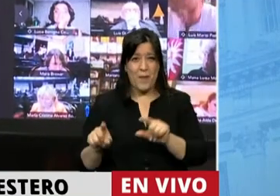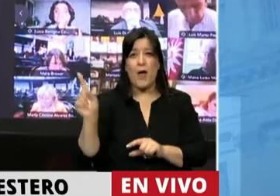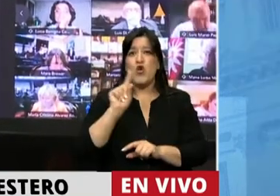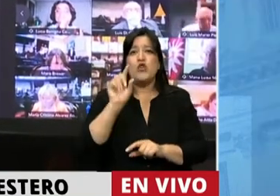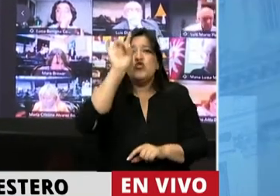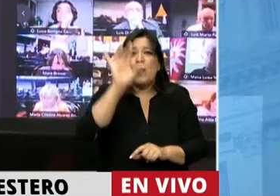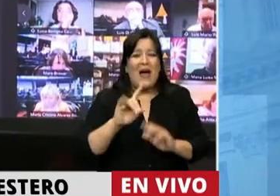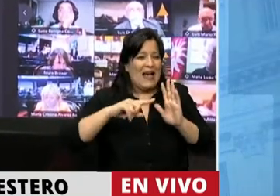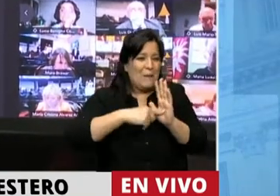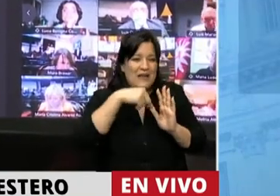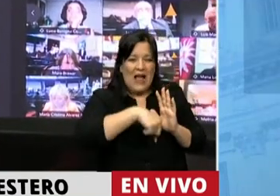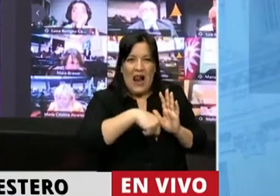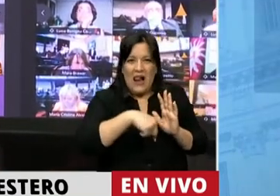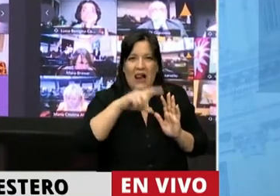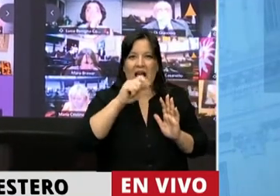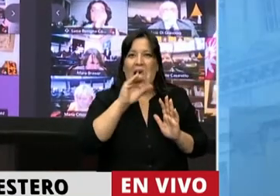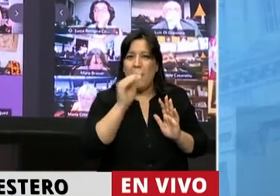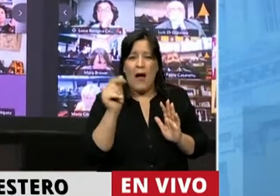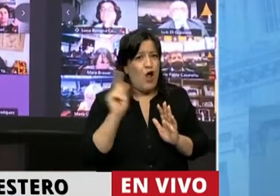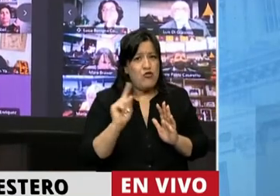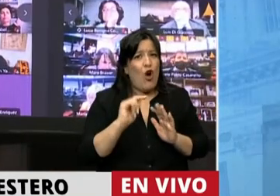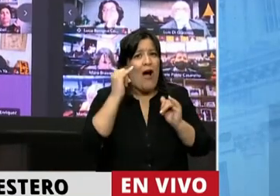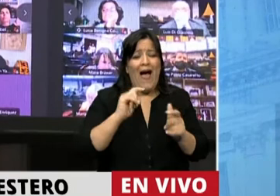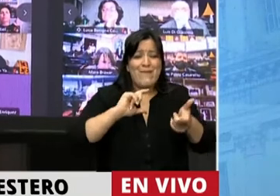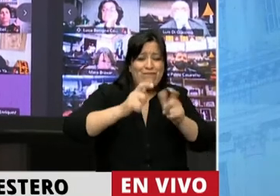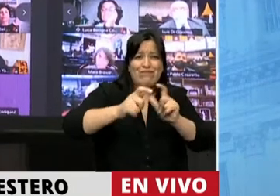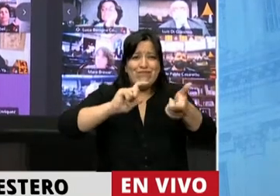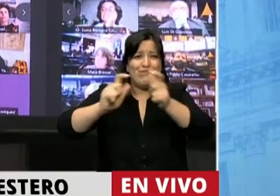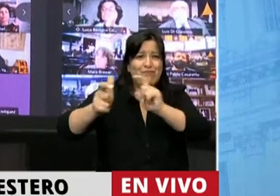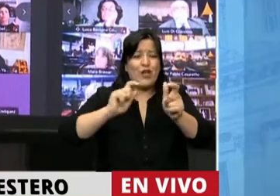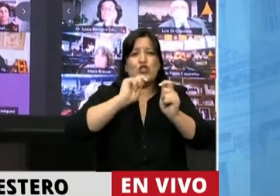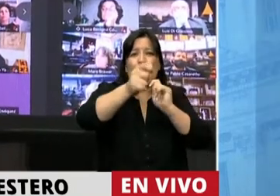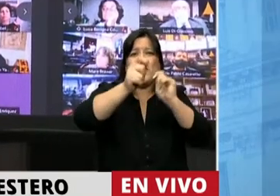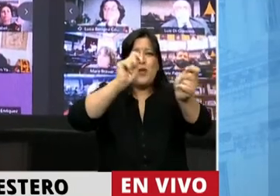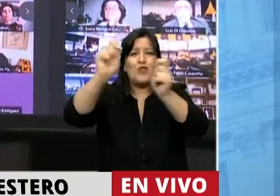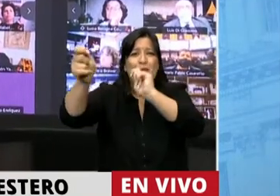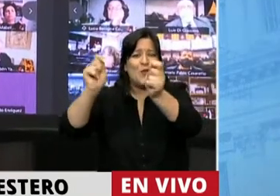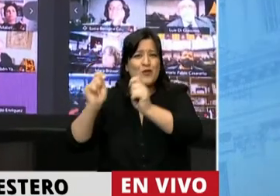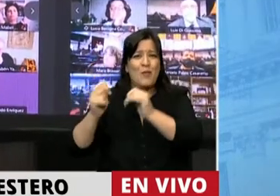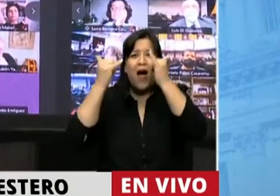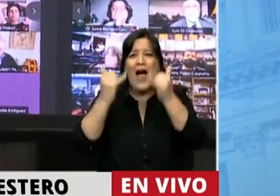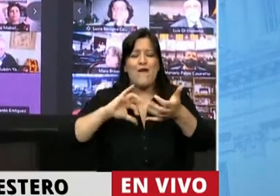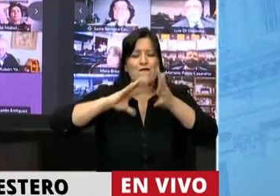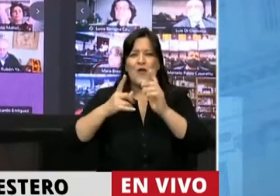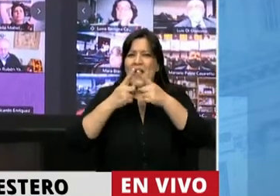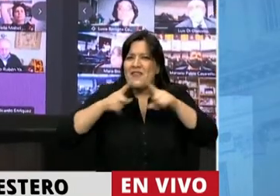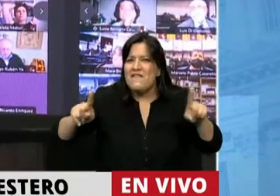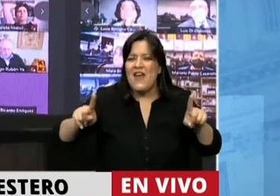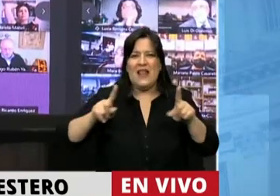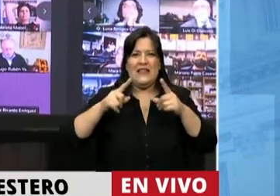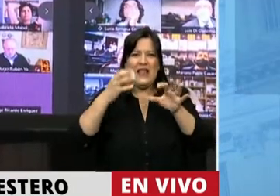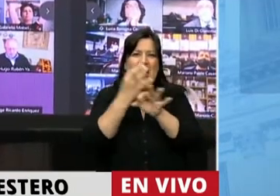capital federal. Significa que es alterna justamente, que es otra, que va a tener otra impronta, que va a tener otras